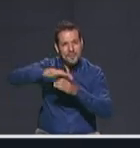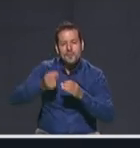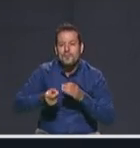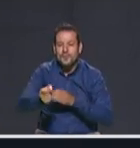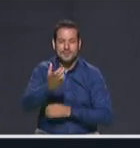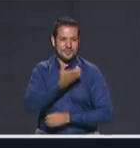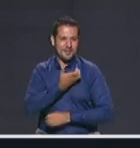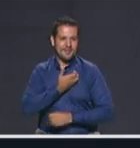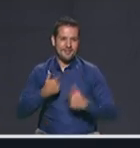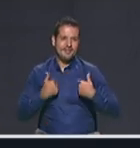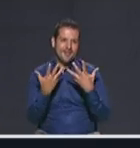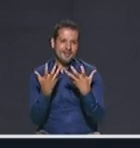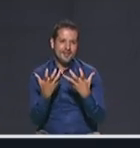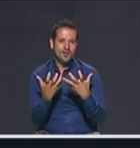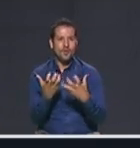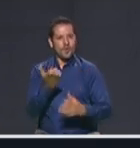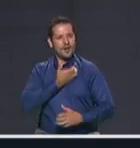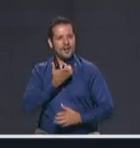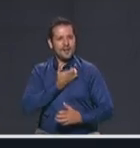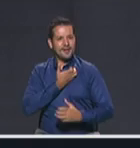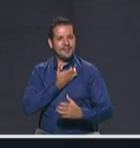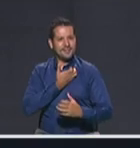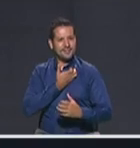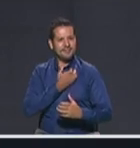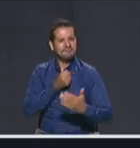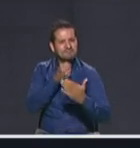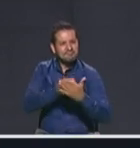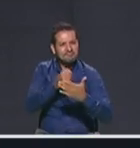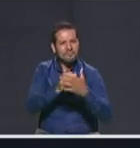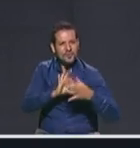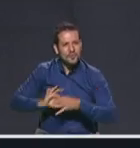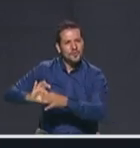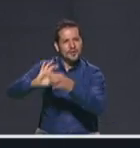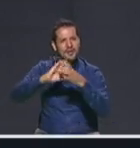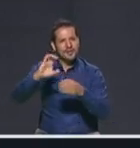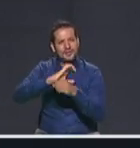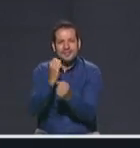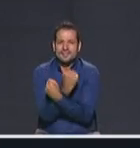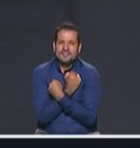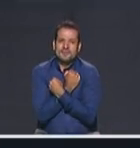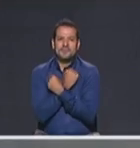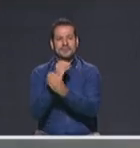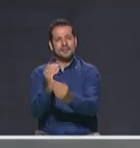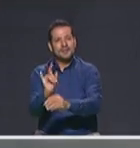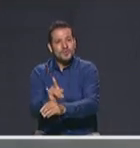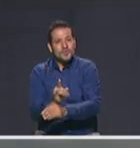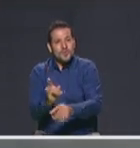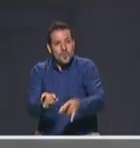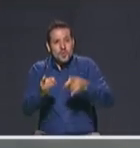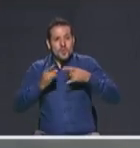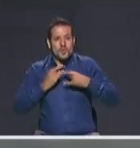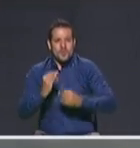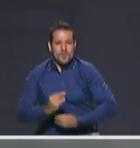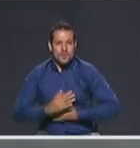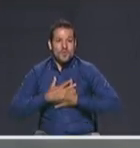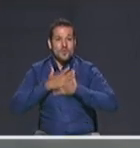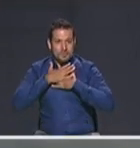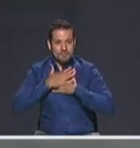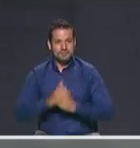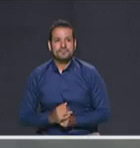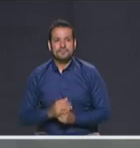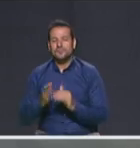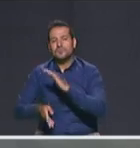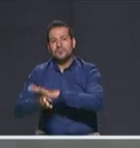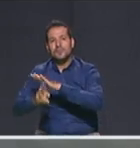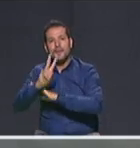de Medellín. Un alcalde que una a esta ciudad que todos amamos y que tanto nos inspira. Bien, el minuto para Víctor Correa,